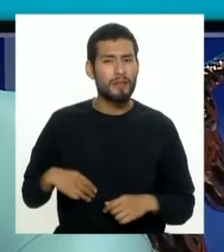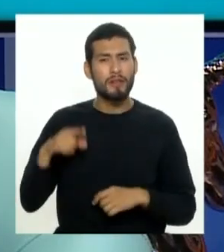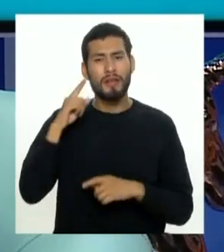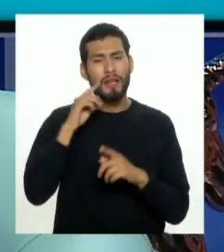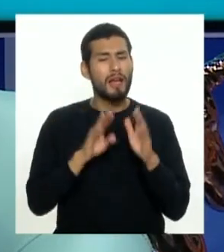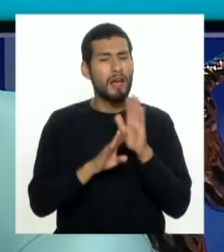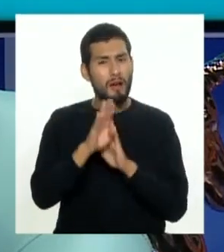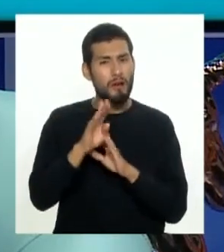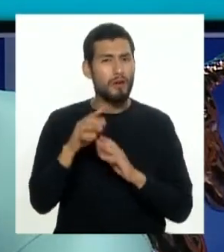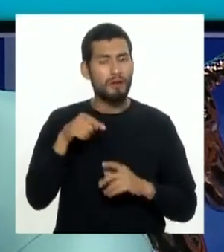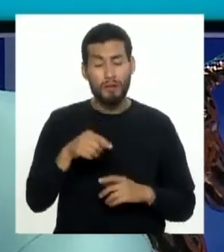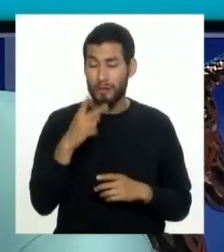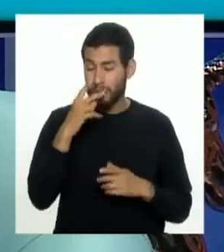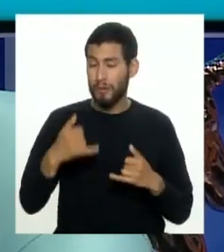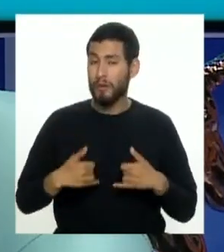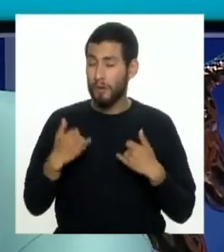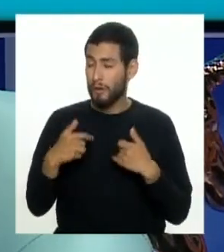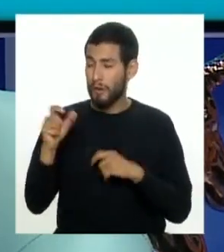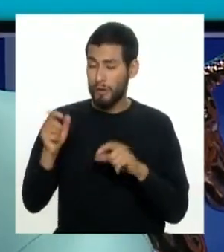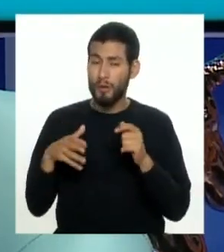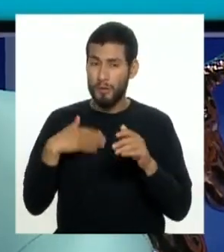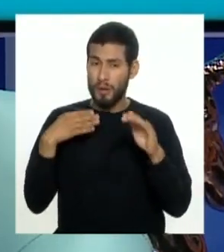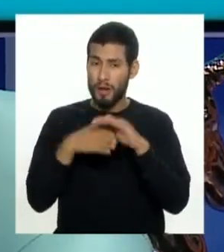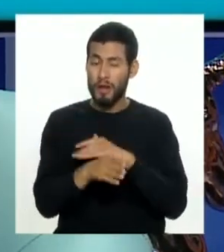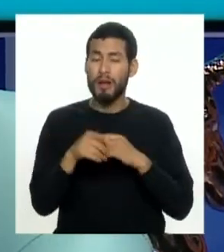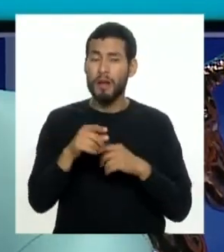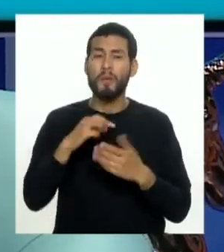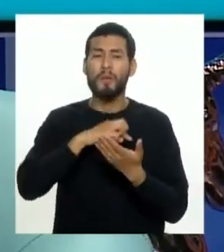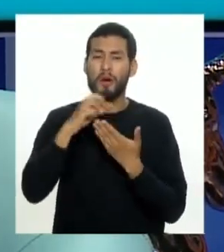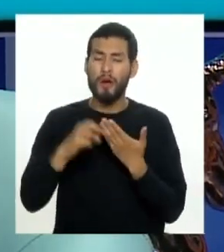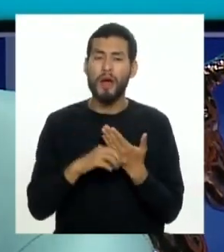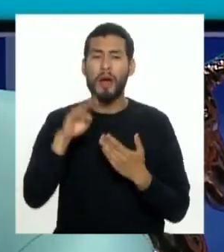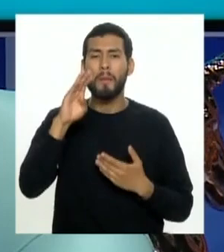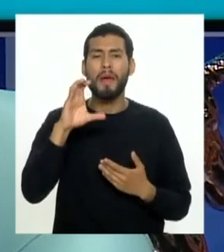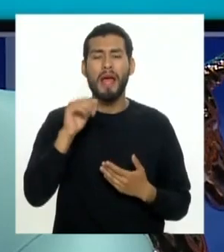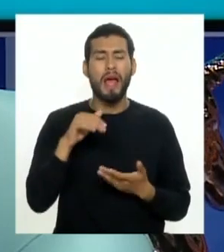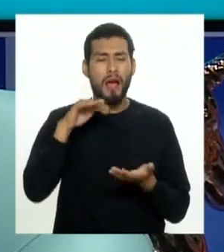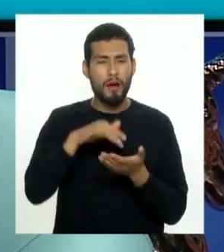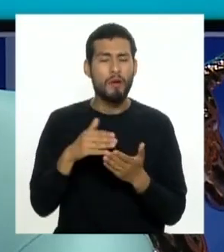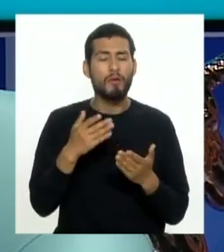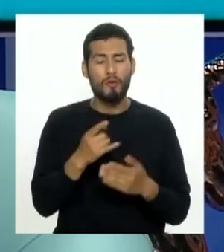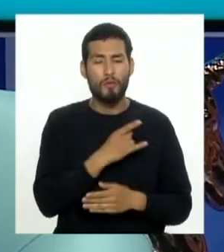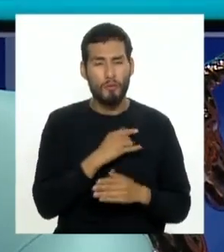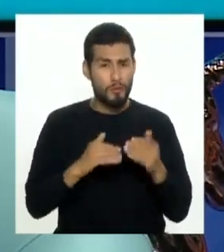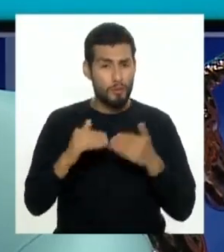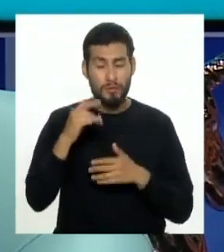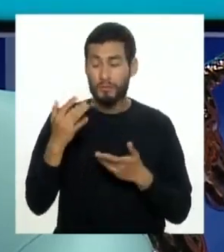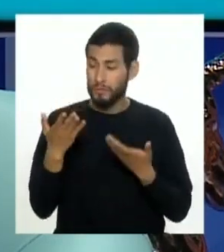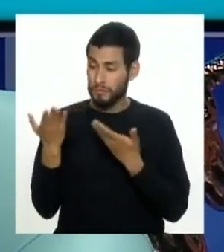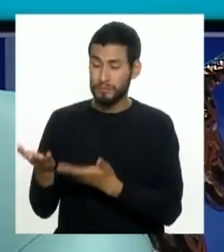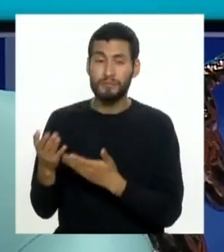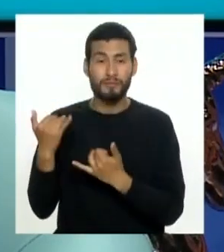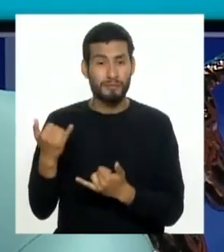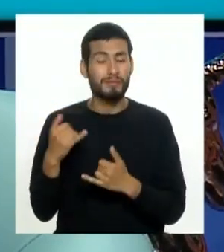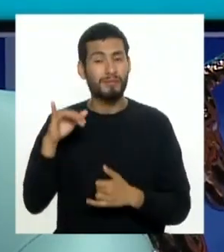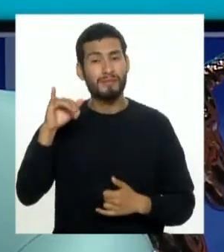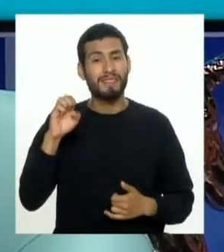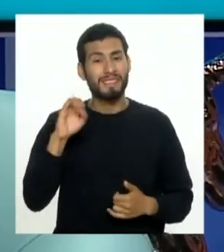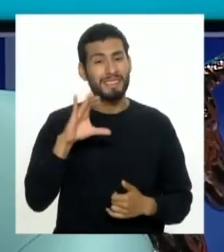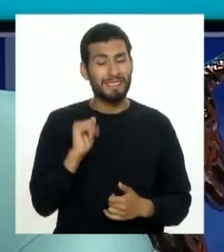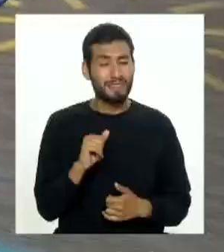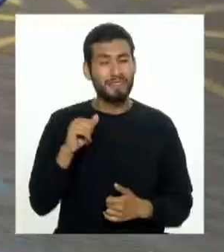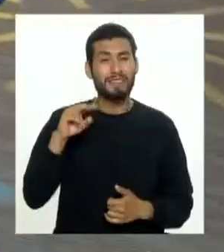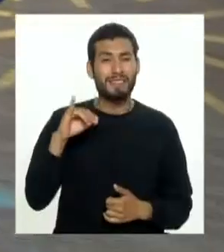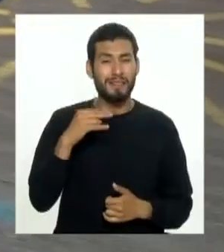buenas noticias para nuestros jóvenes que pueden acceder a un programa de becas de educación superior y justamente nos acompaña Jessica Niño de